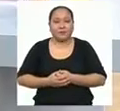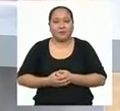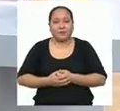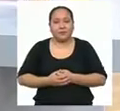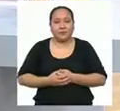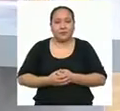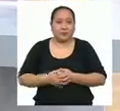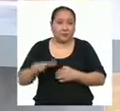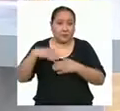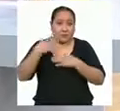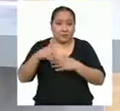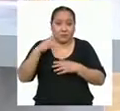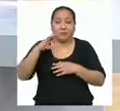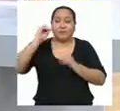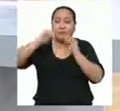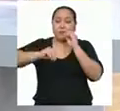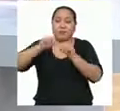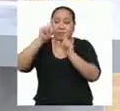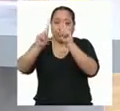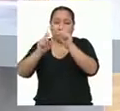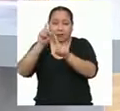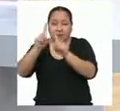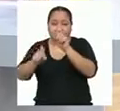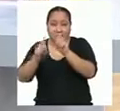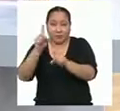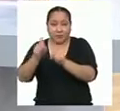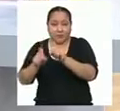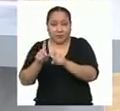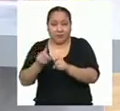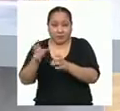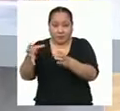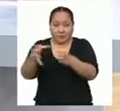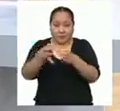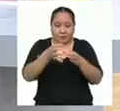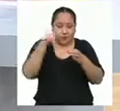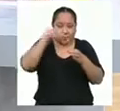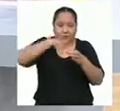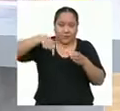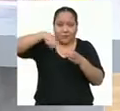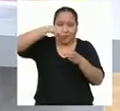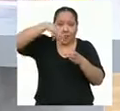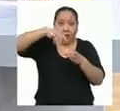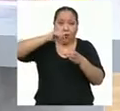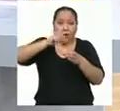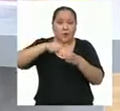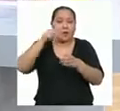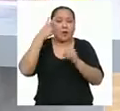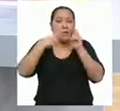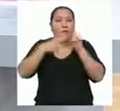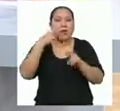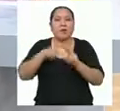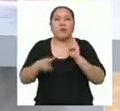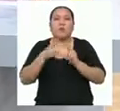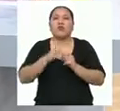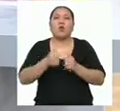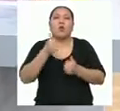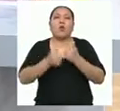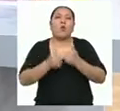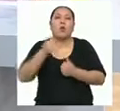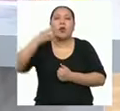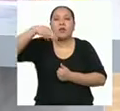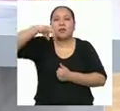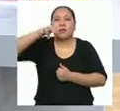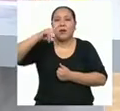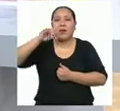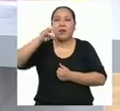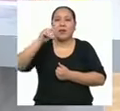Luego de aplicar una encuesta escogiendo una determinada muestra, aprendimos a calcular las medidas de tendencia